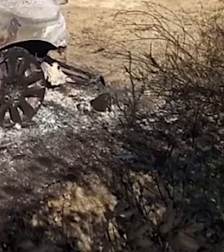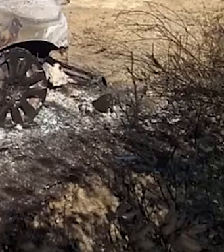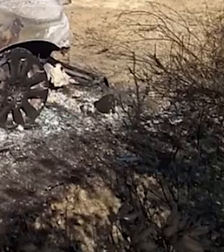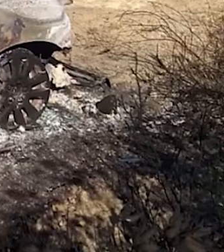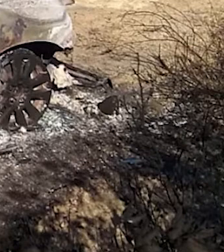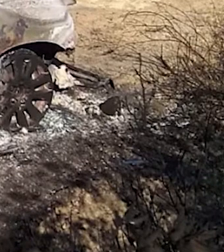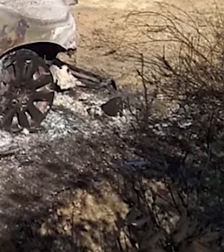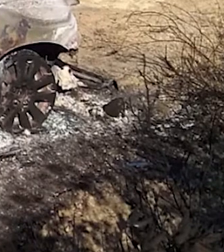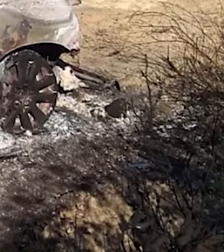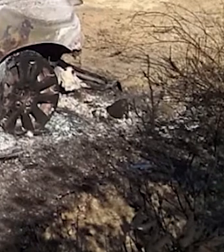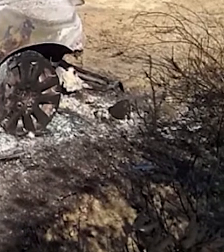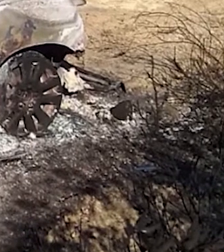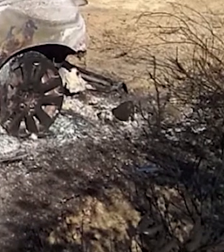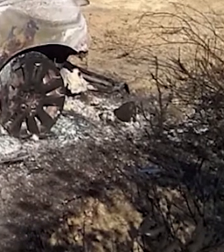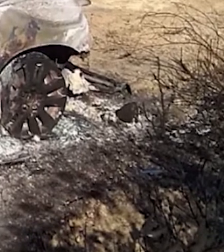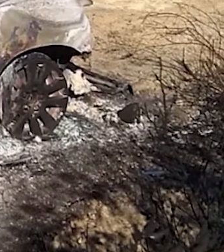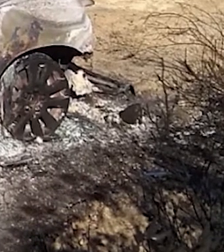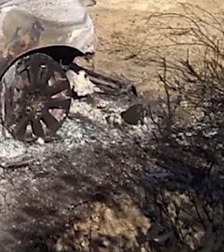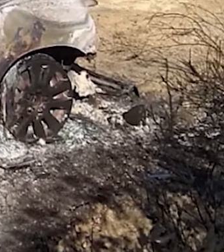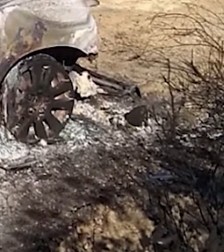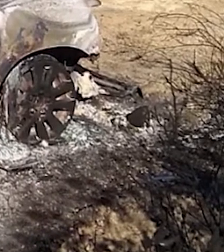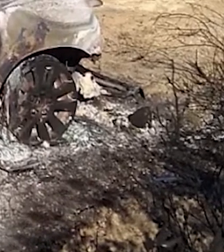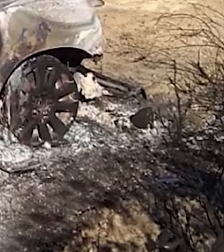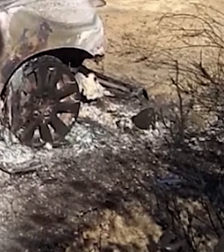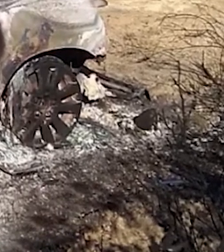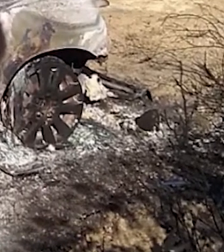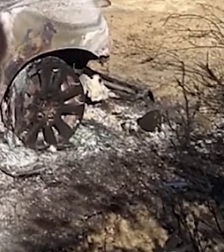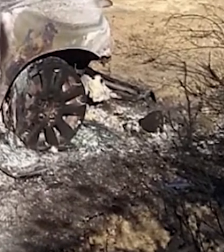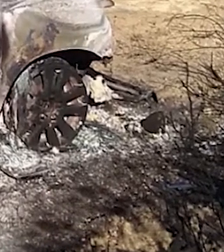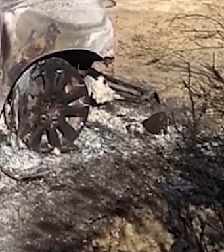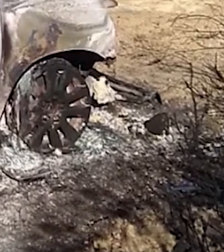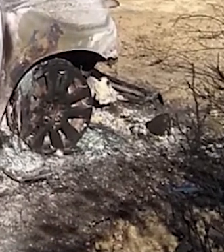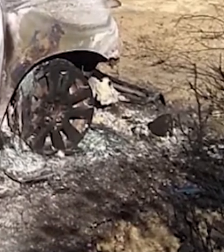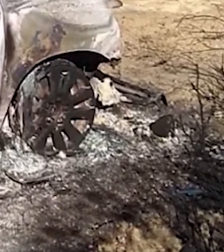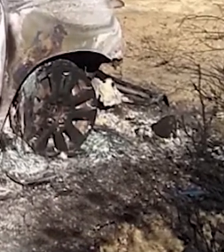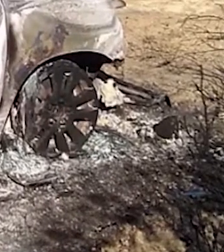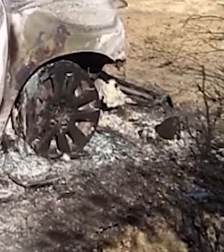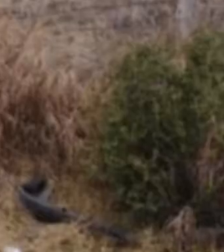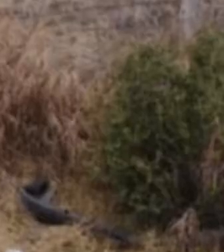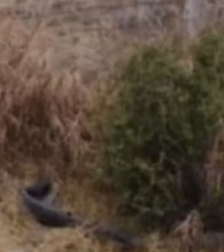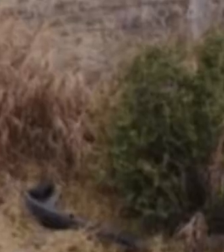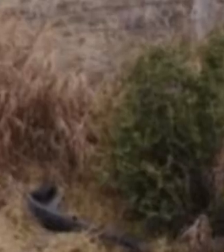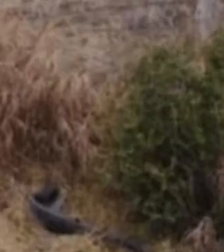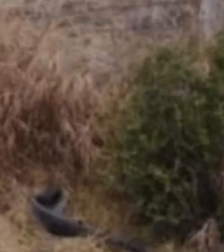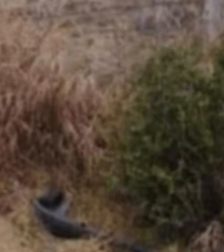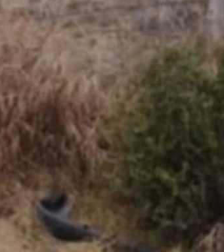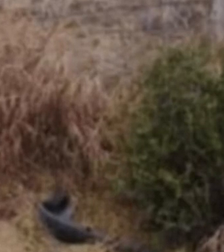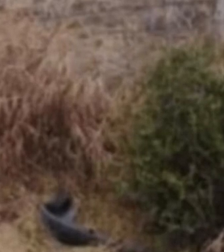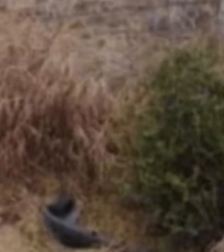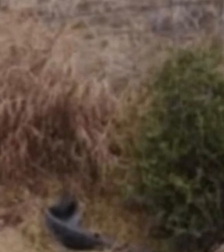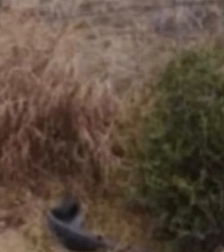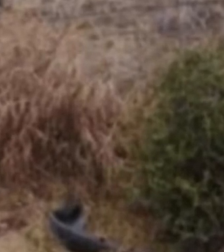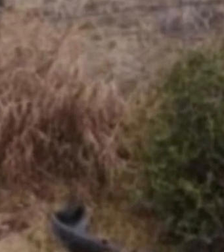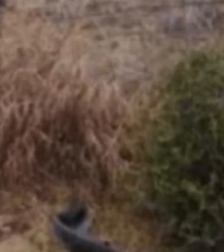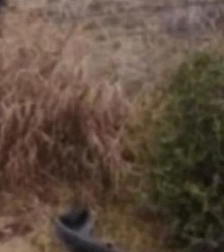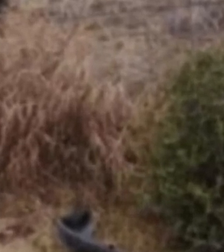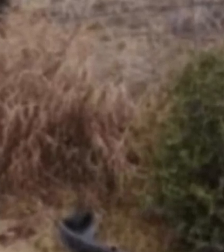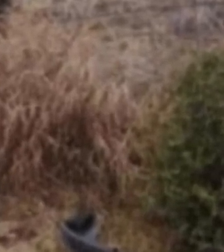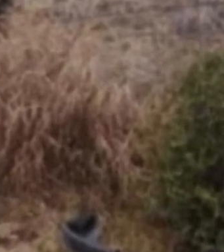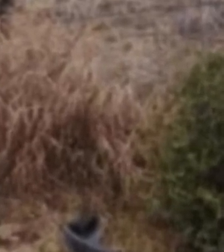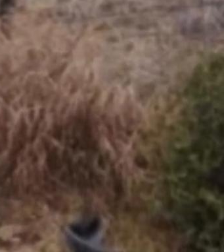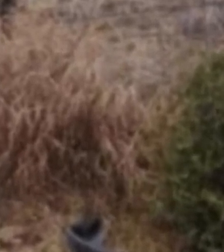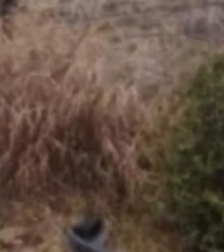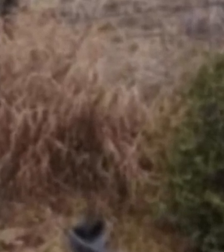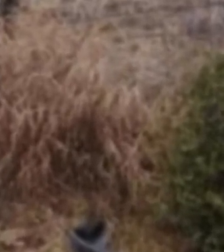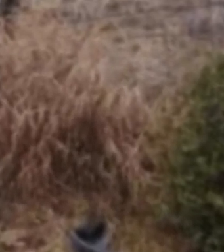Hoy llevamos a ustedes un resumen de la sesión ordinaria con respecto a los guatemaltecos que perdieron